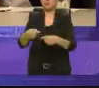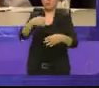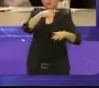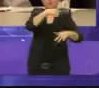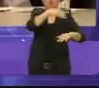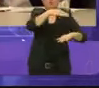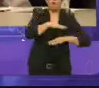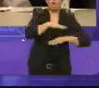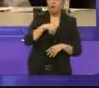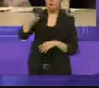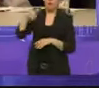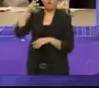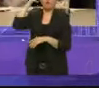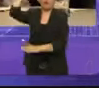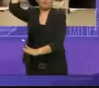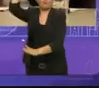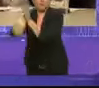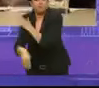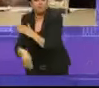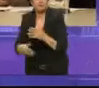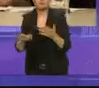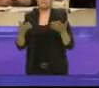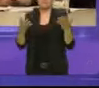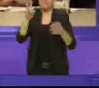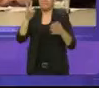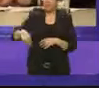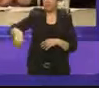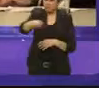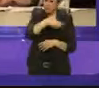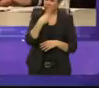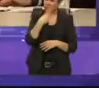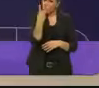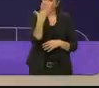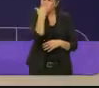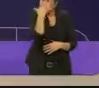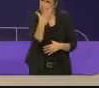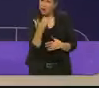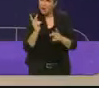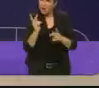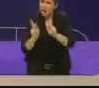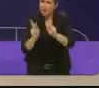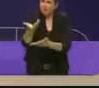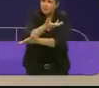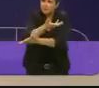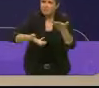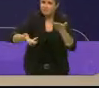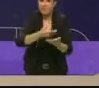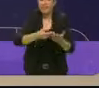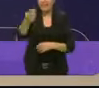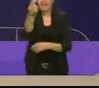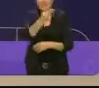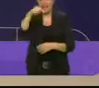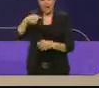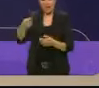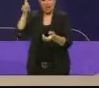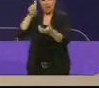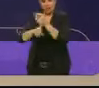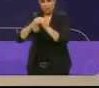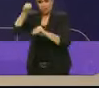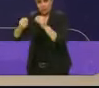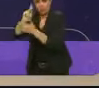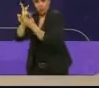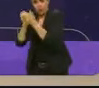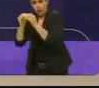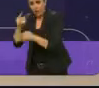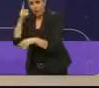el apocalipsis. Hablemos de las cosas con seriedad. Miren, necesitamos en el sistema de bienestar un verdadero